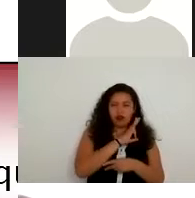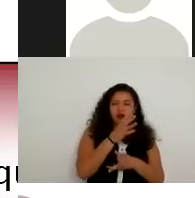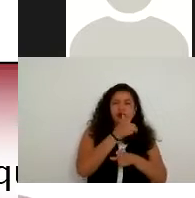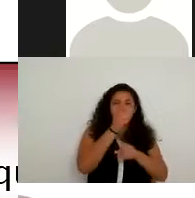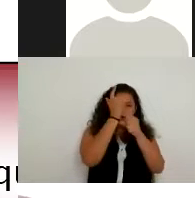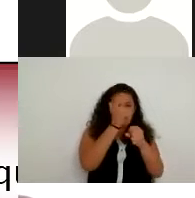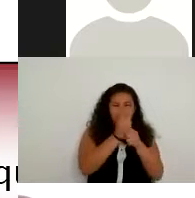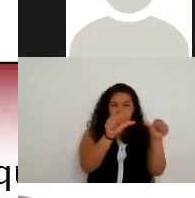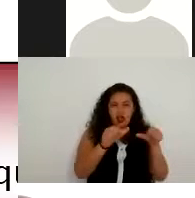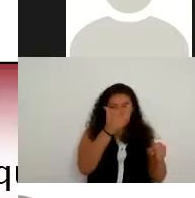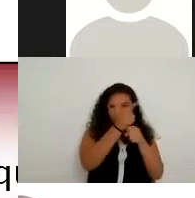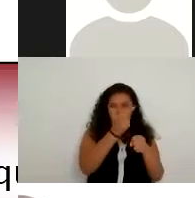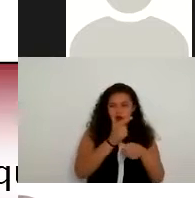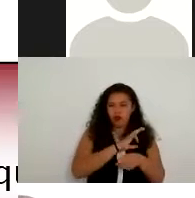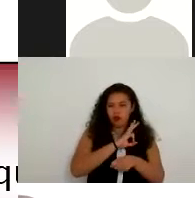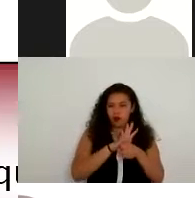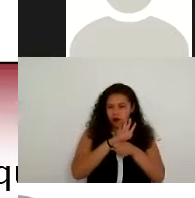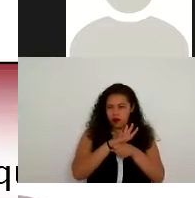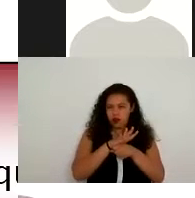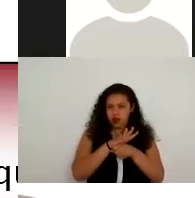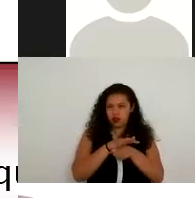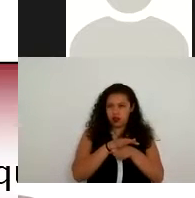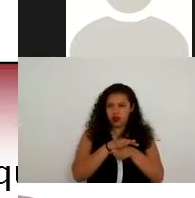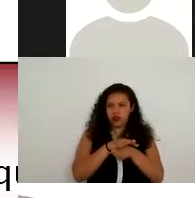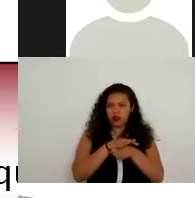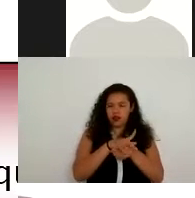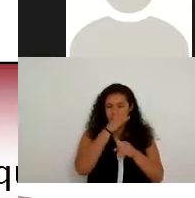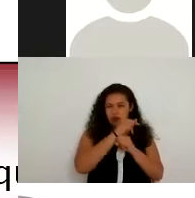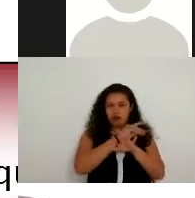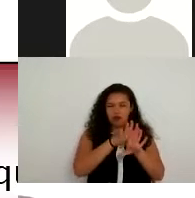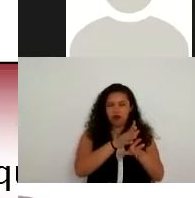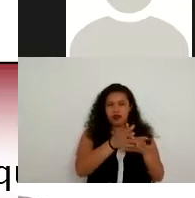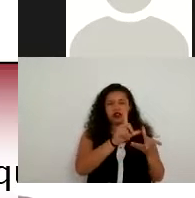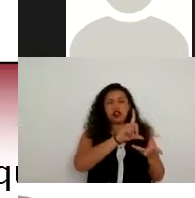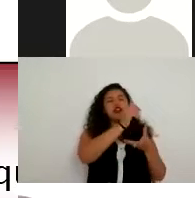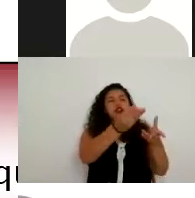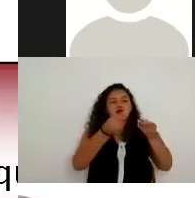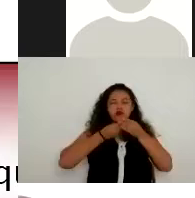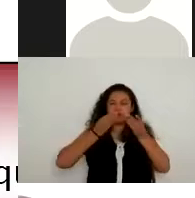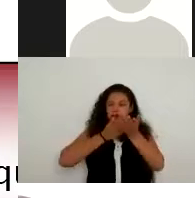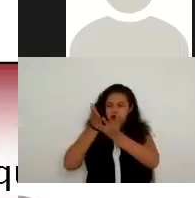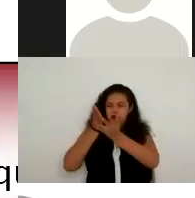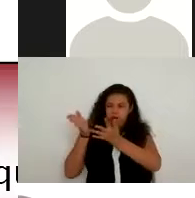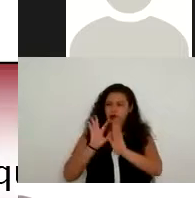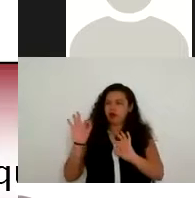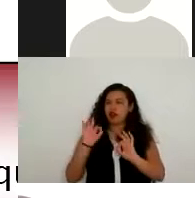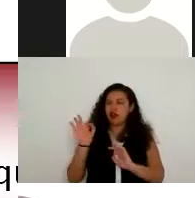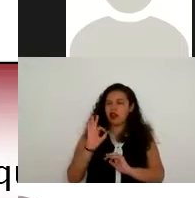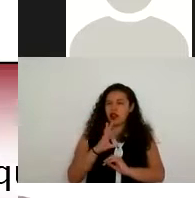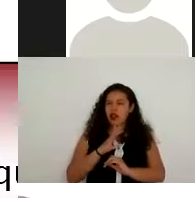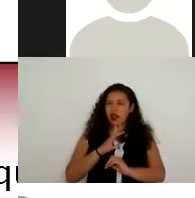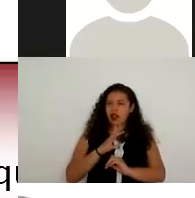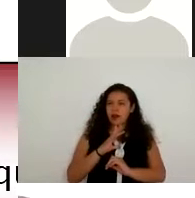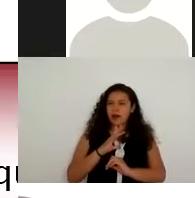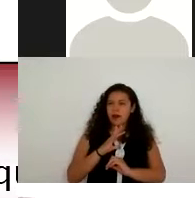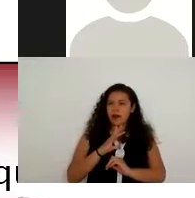dentro de su propia institución pueda tener esa información y la canalice o en su caso si no es una persona si es un departamento